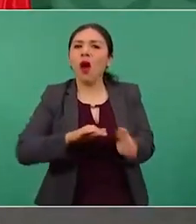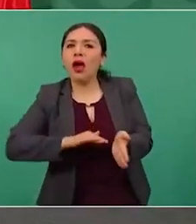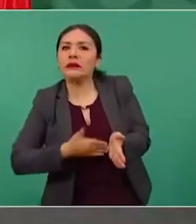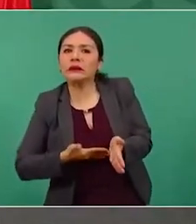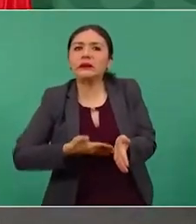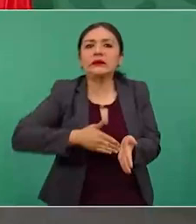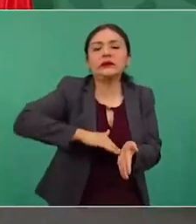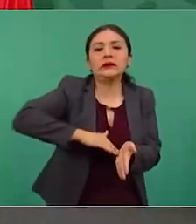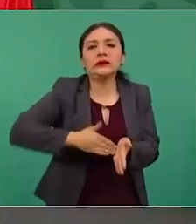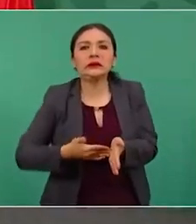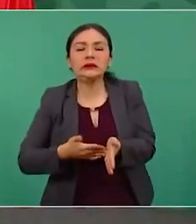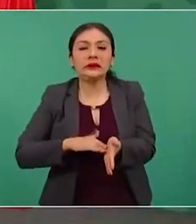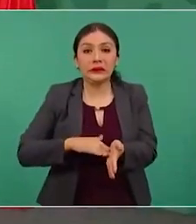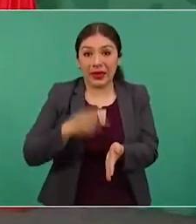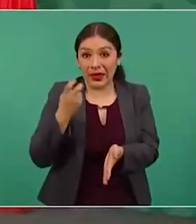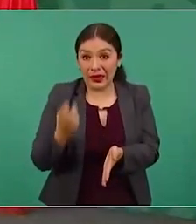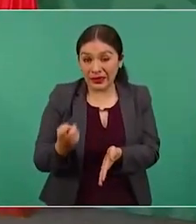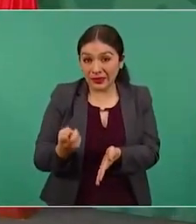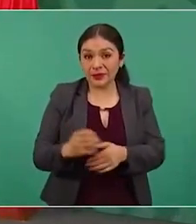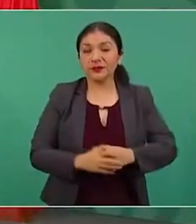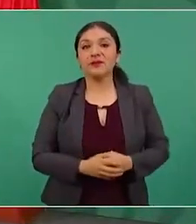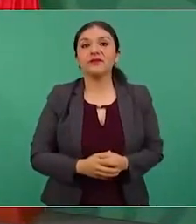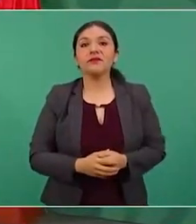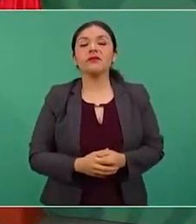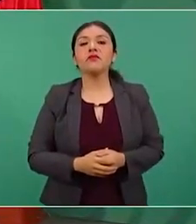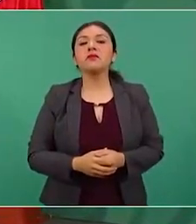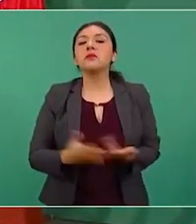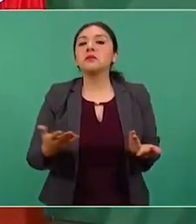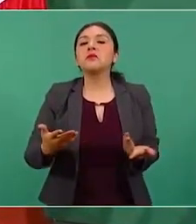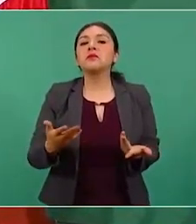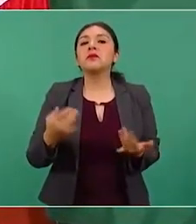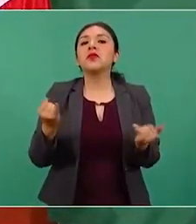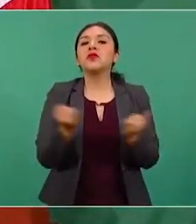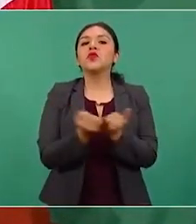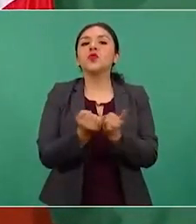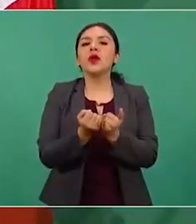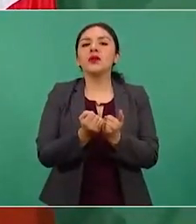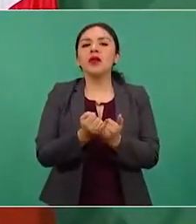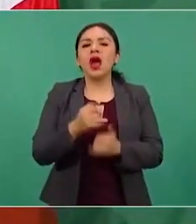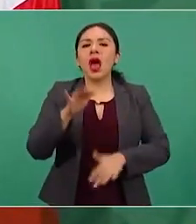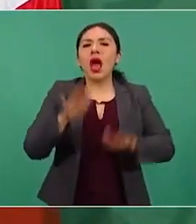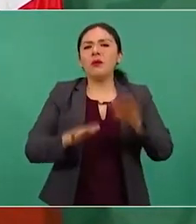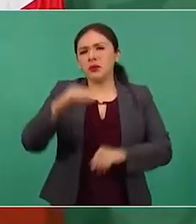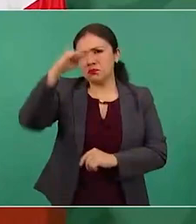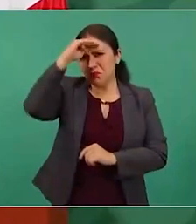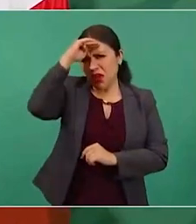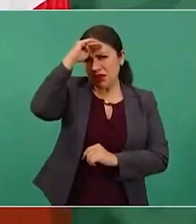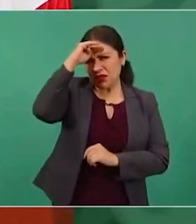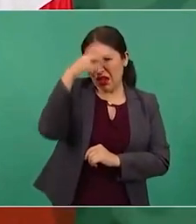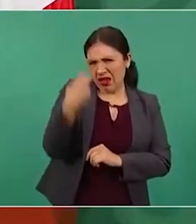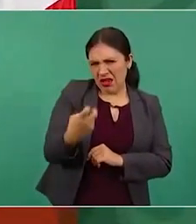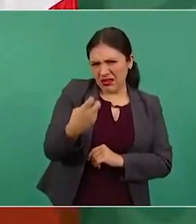se le llegó a denominar